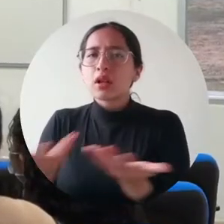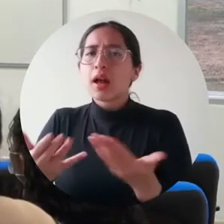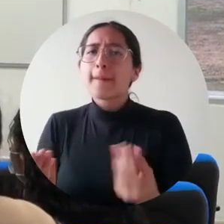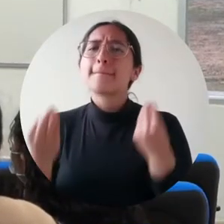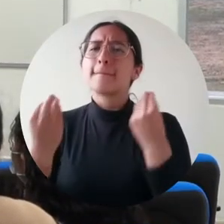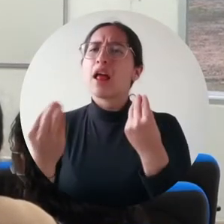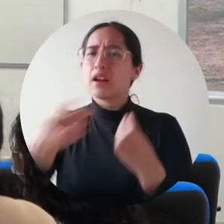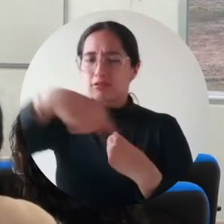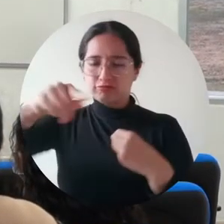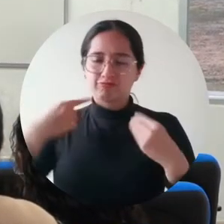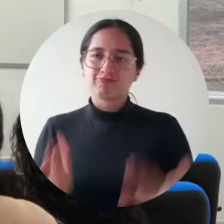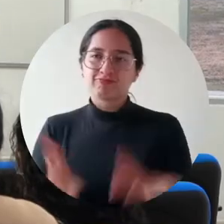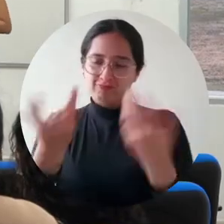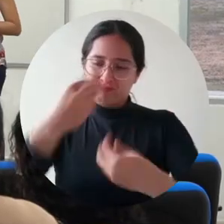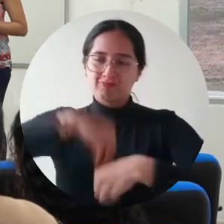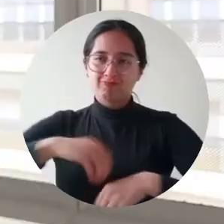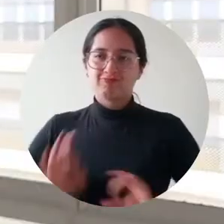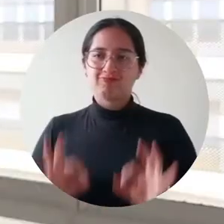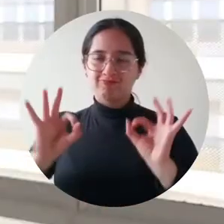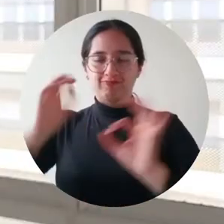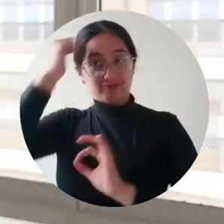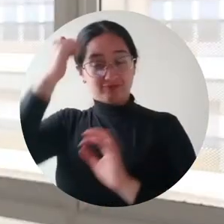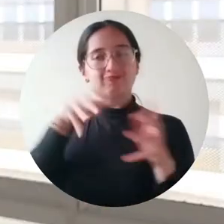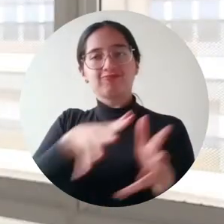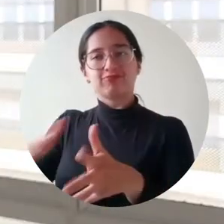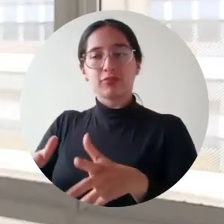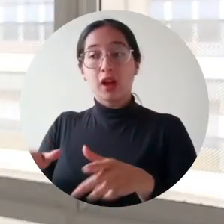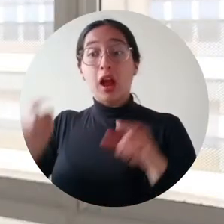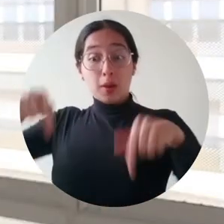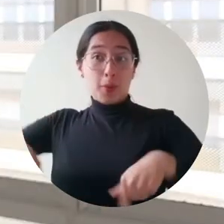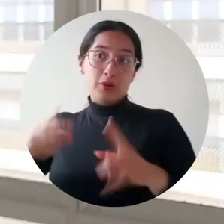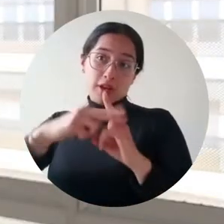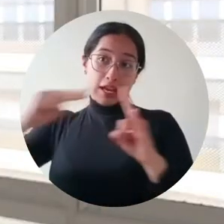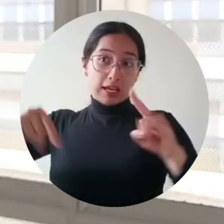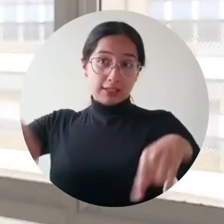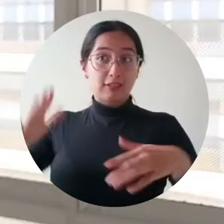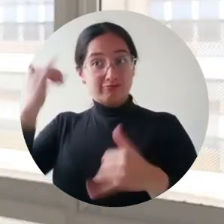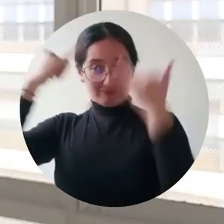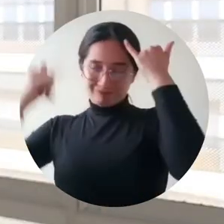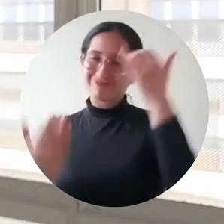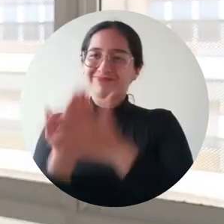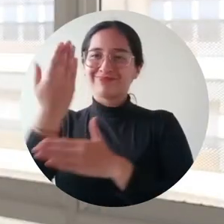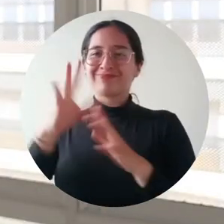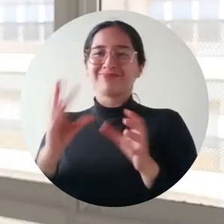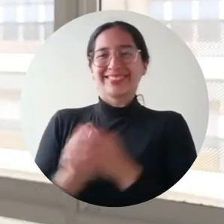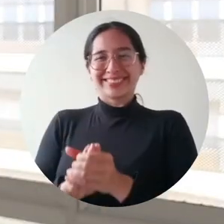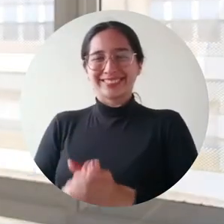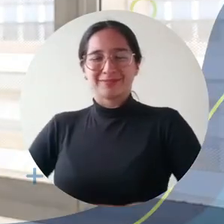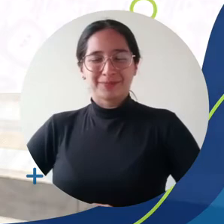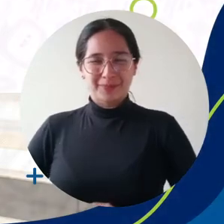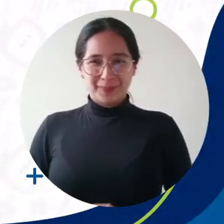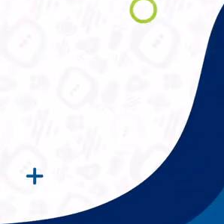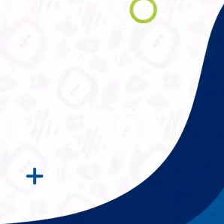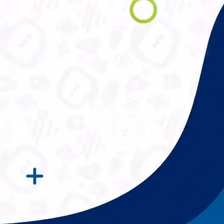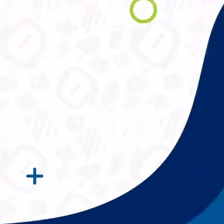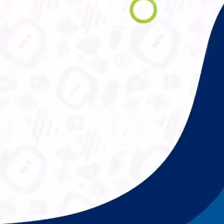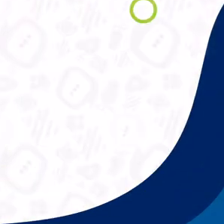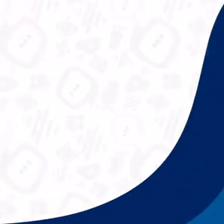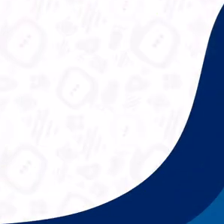permitirá nutrir mejor su formación docente. Por todo esto, somos una universidad aún más incluyente e innovadora.